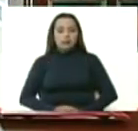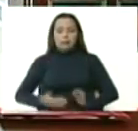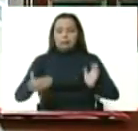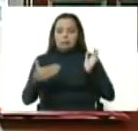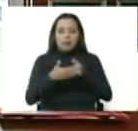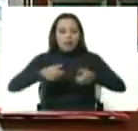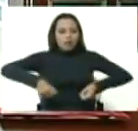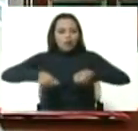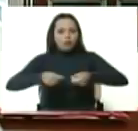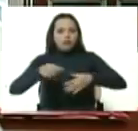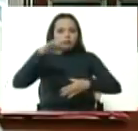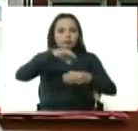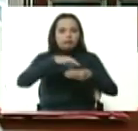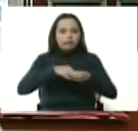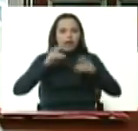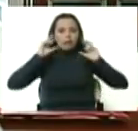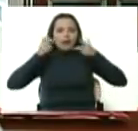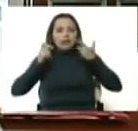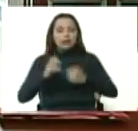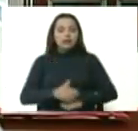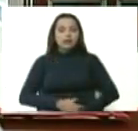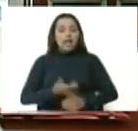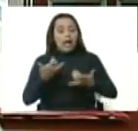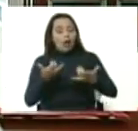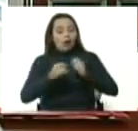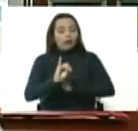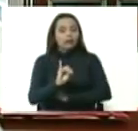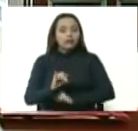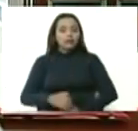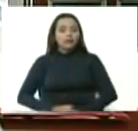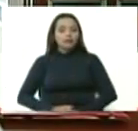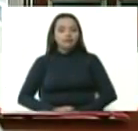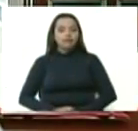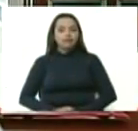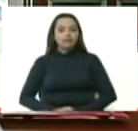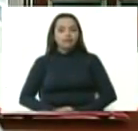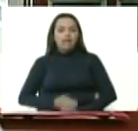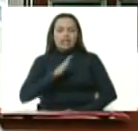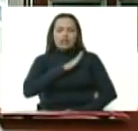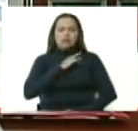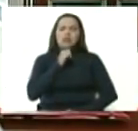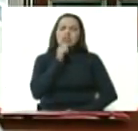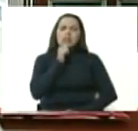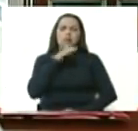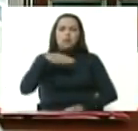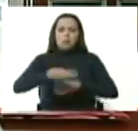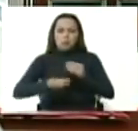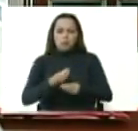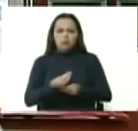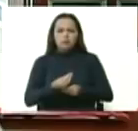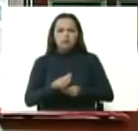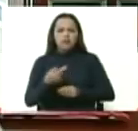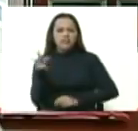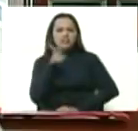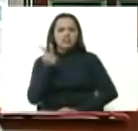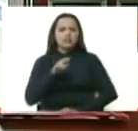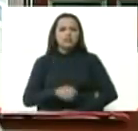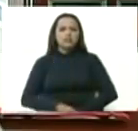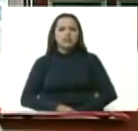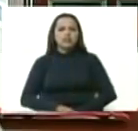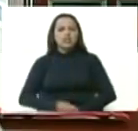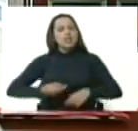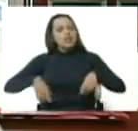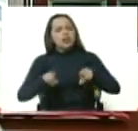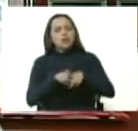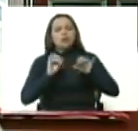bolsas de semillas de maíz que no contábamos, ahora las tenemos. ¿Las tenemos para quién? Para producir en el país. Y así por el estilo.